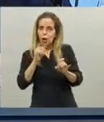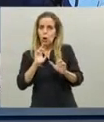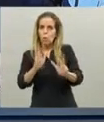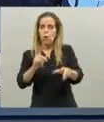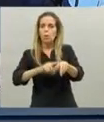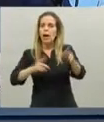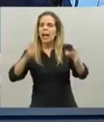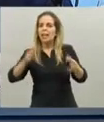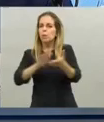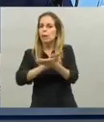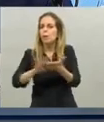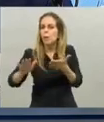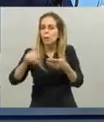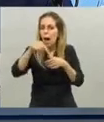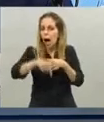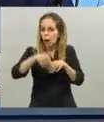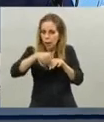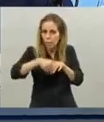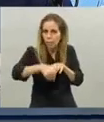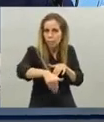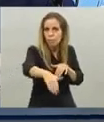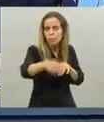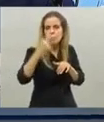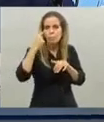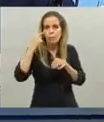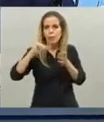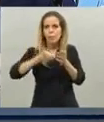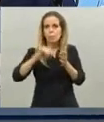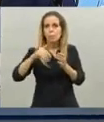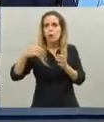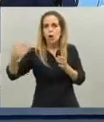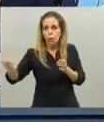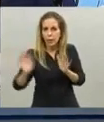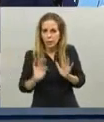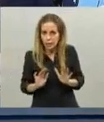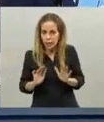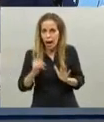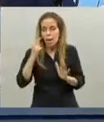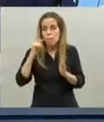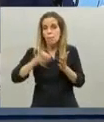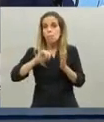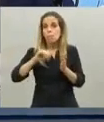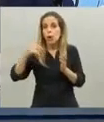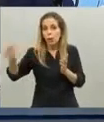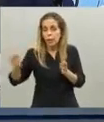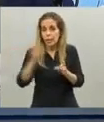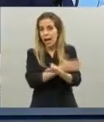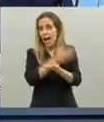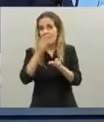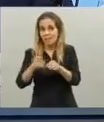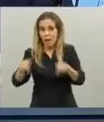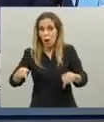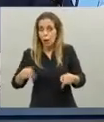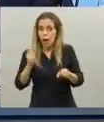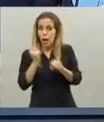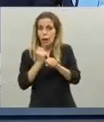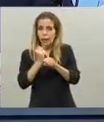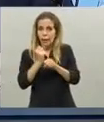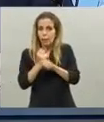debemos primero en la provincia de Buenos Aires y en el país revalorizar lo que se hizo hasta acá porque